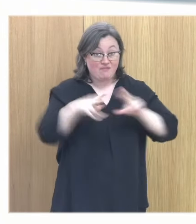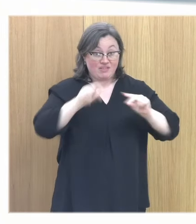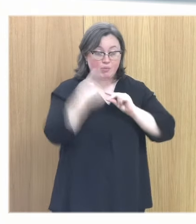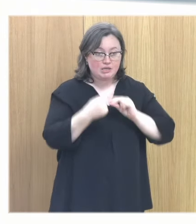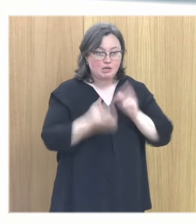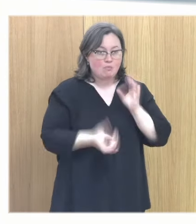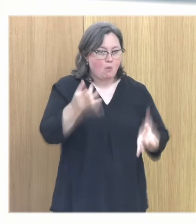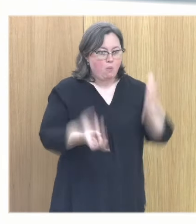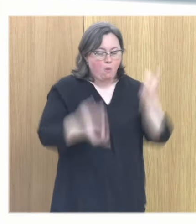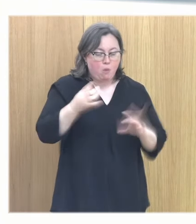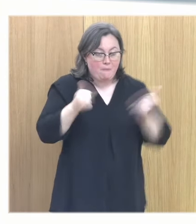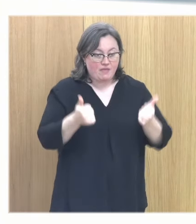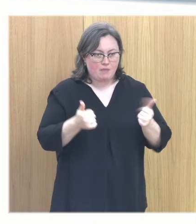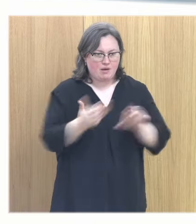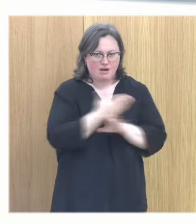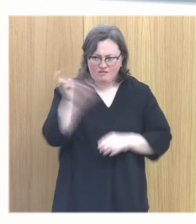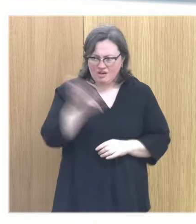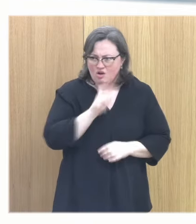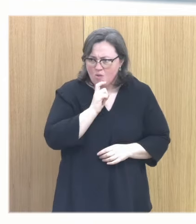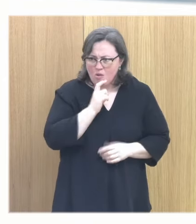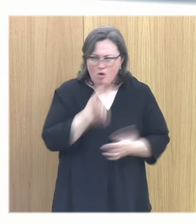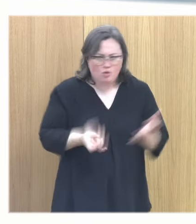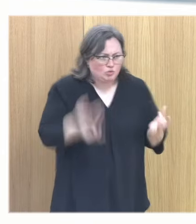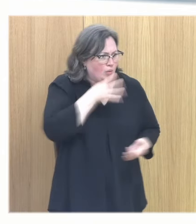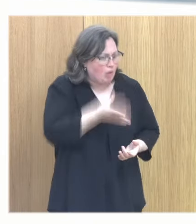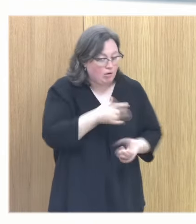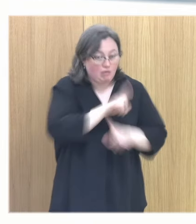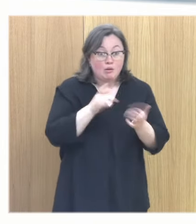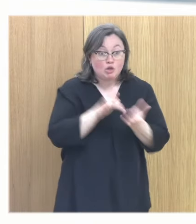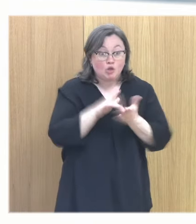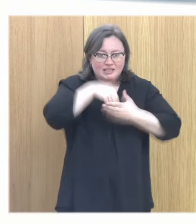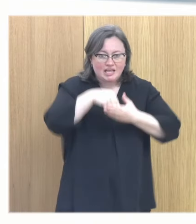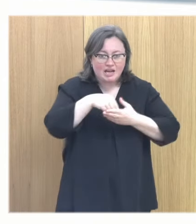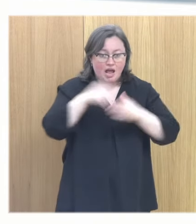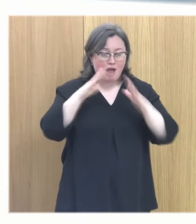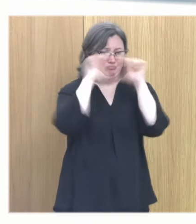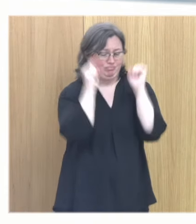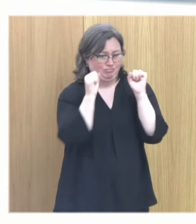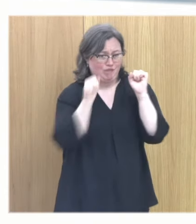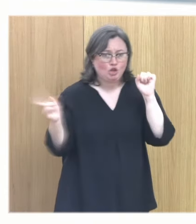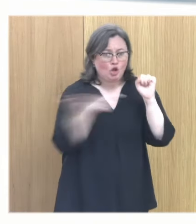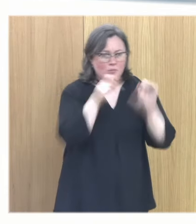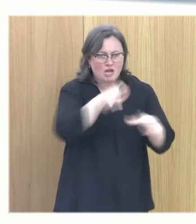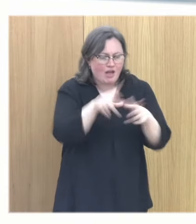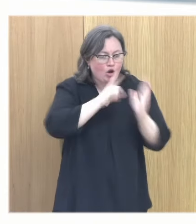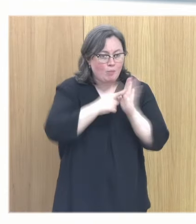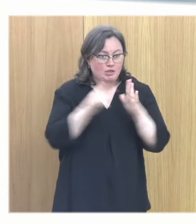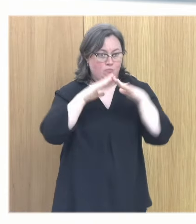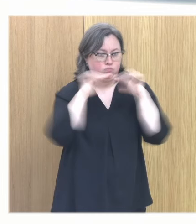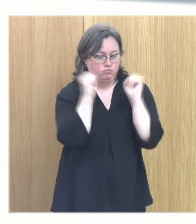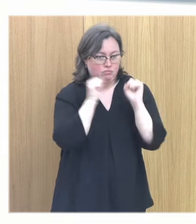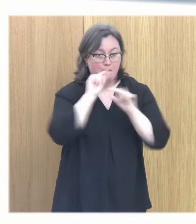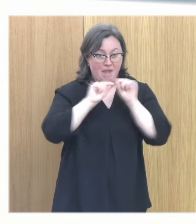pasado pero todo el mundo se pregunta de dónde han salido y todo el mundo cuando sucedió la internalización colectiva que vivimos en la